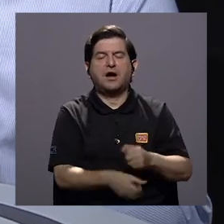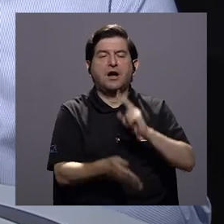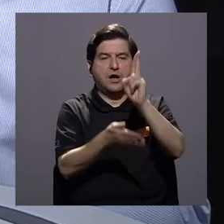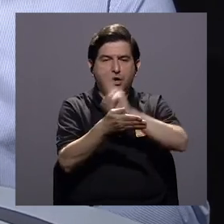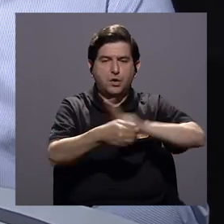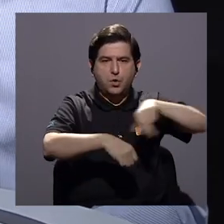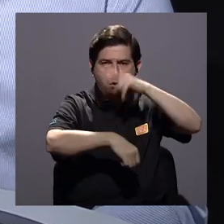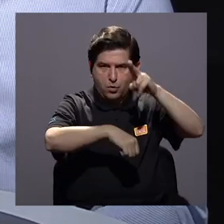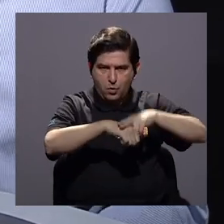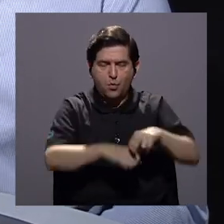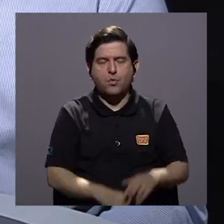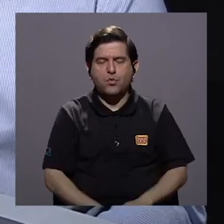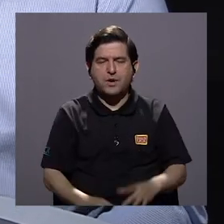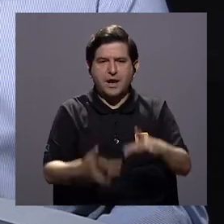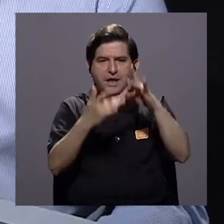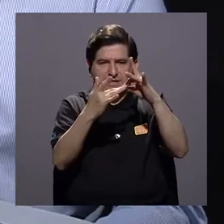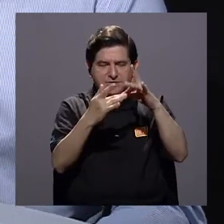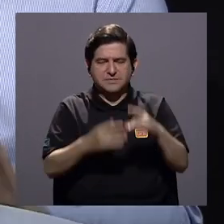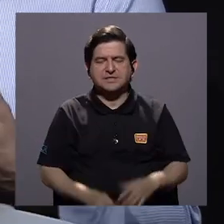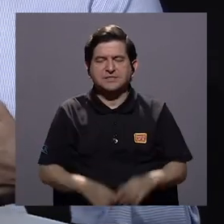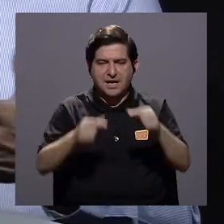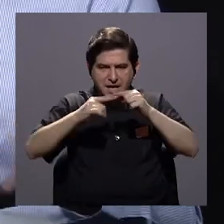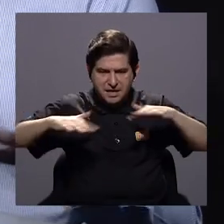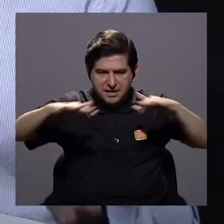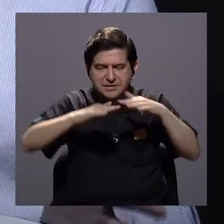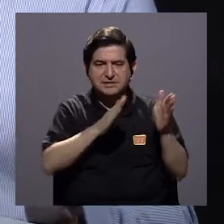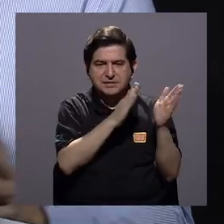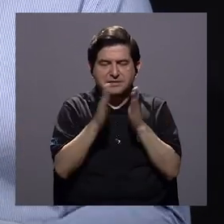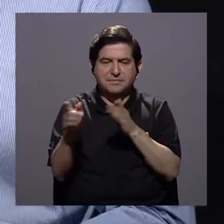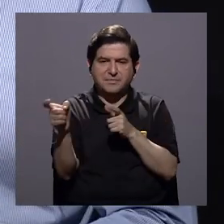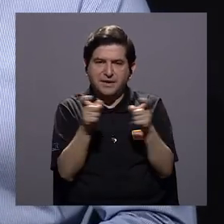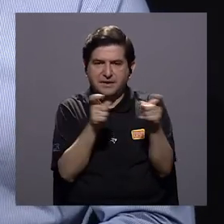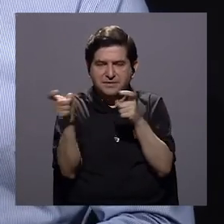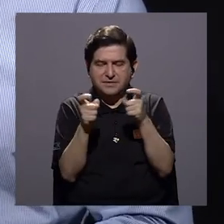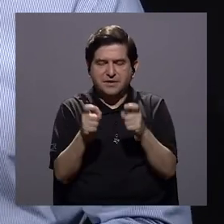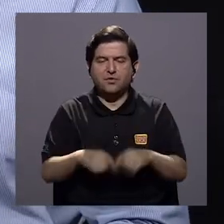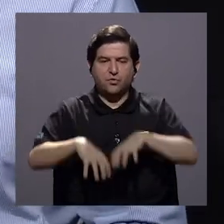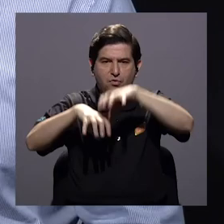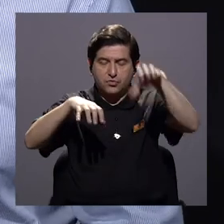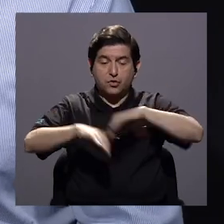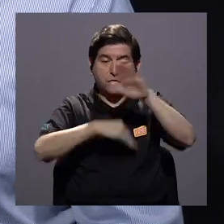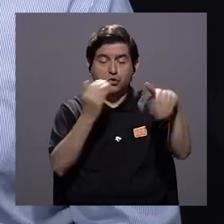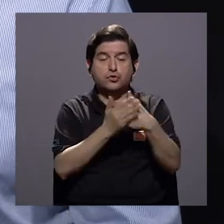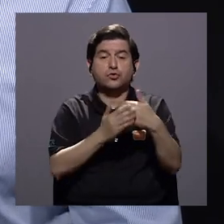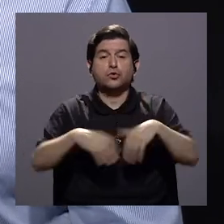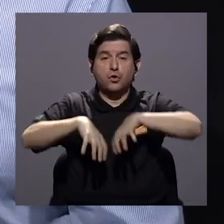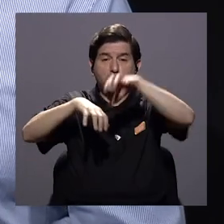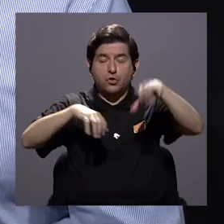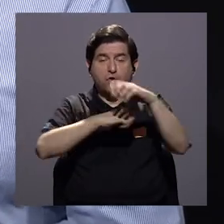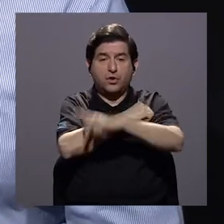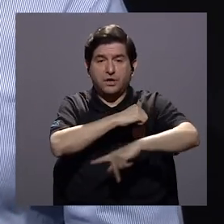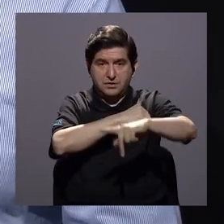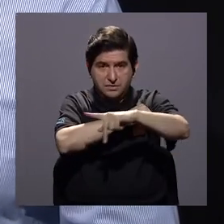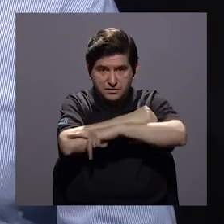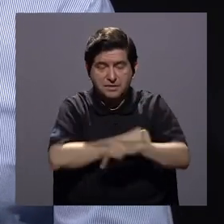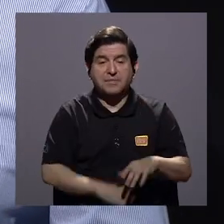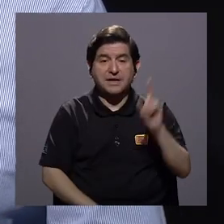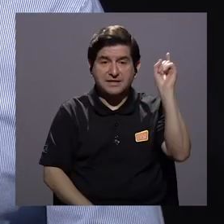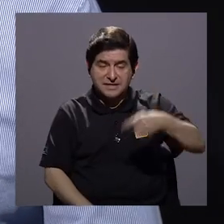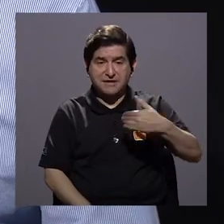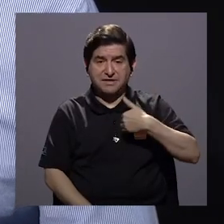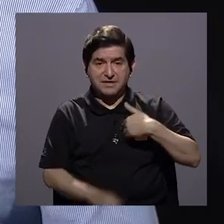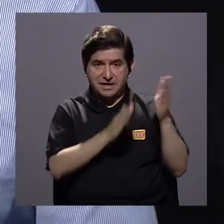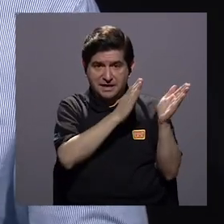la Universidad Nacional por geógrafos expertos de plan regulador cantonal todos los cantones del país deberían tener un plan regulador